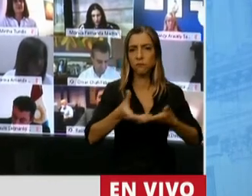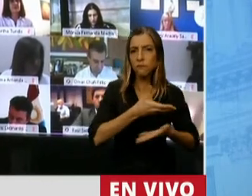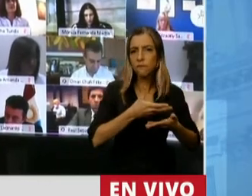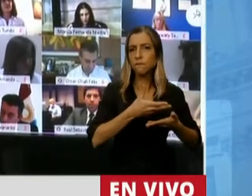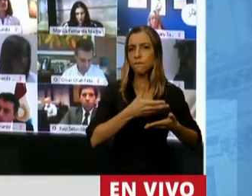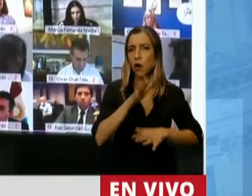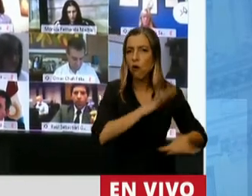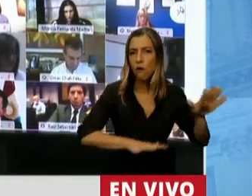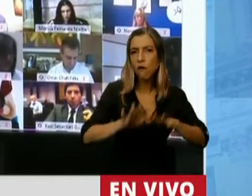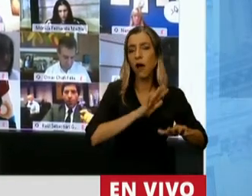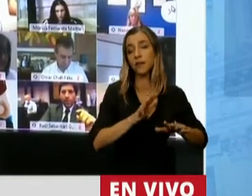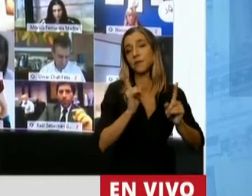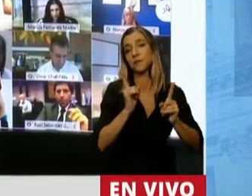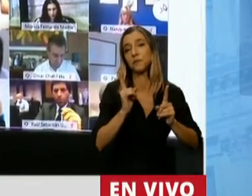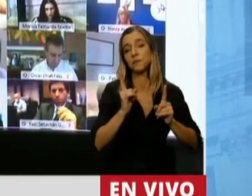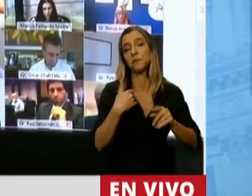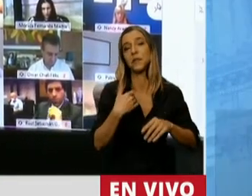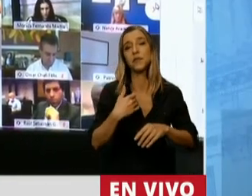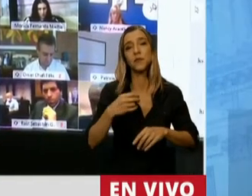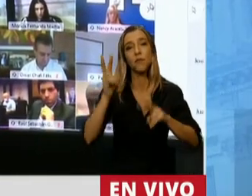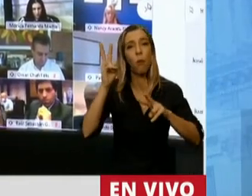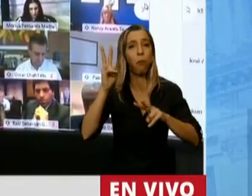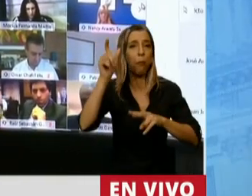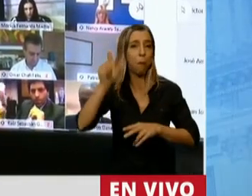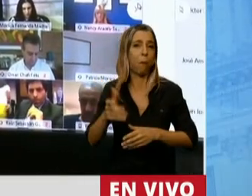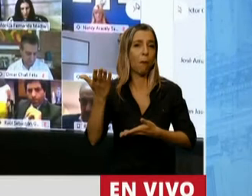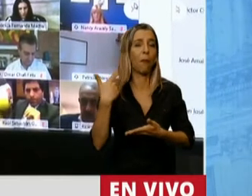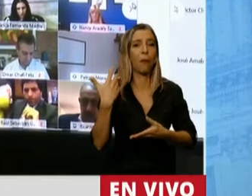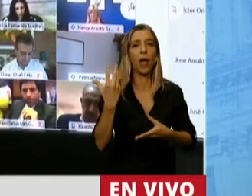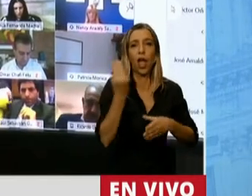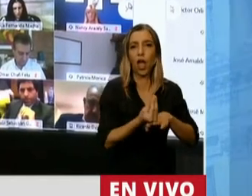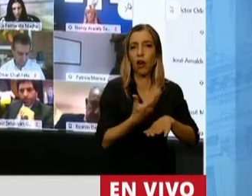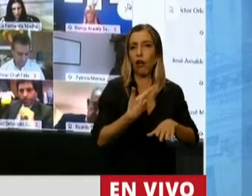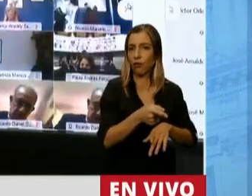precisamente por el general Perón desde la Secretaría de Trabajo y Previsión,